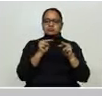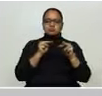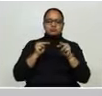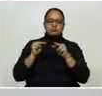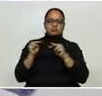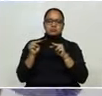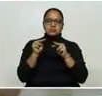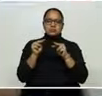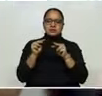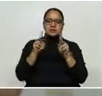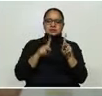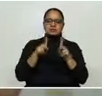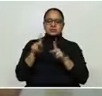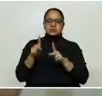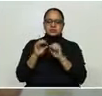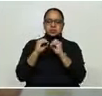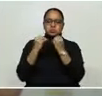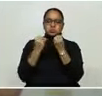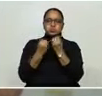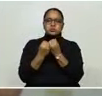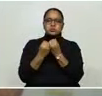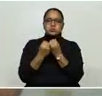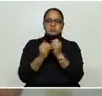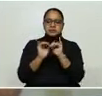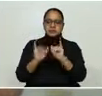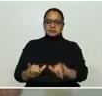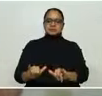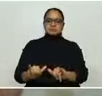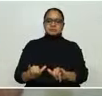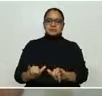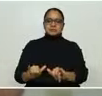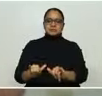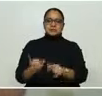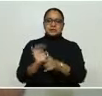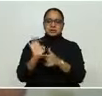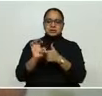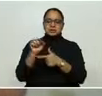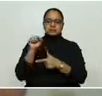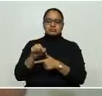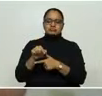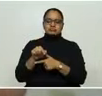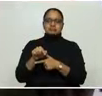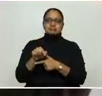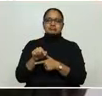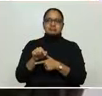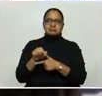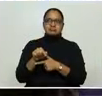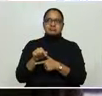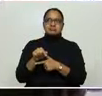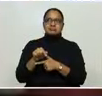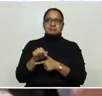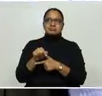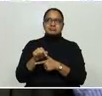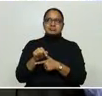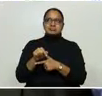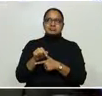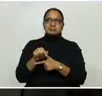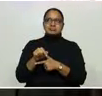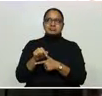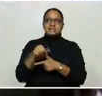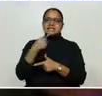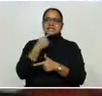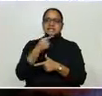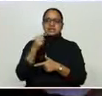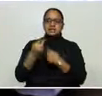es la población la que se organizó de tal manera que esa es una experiencia que sí sería grata documentarla,